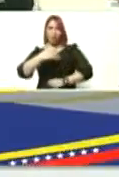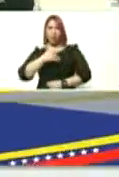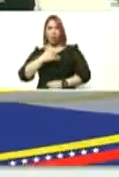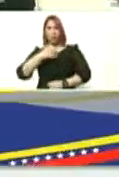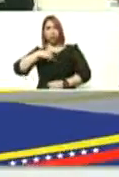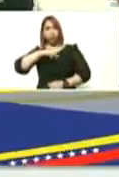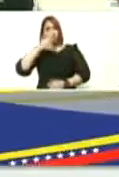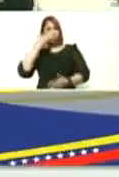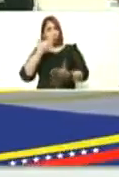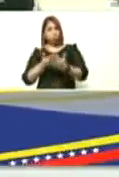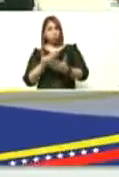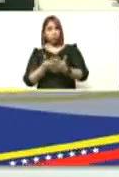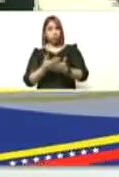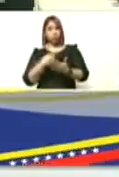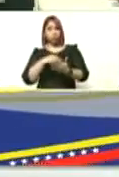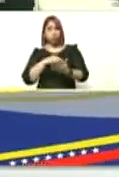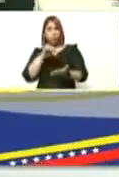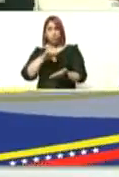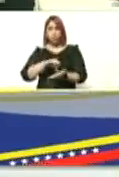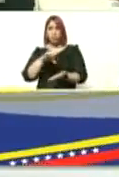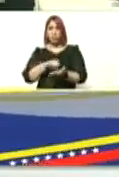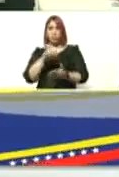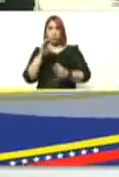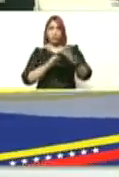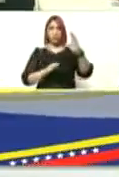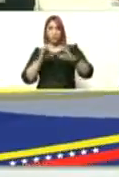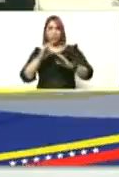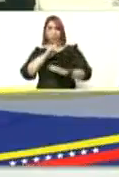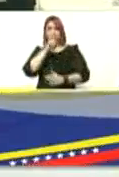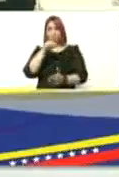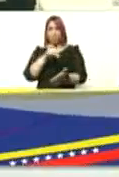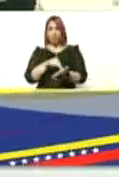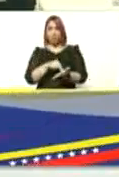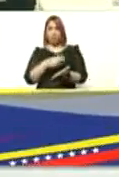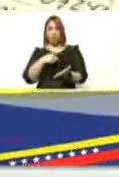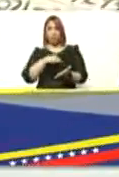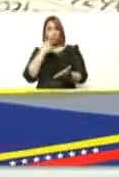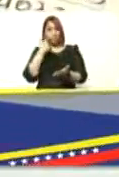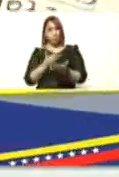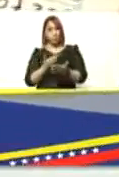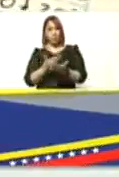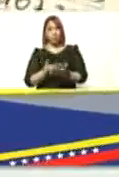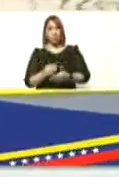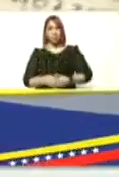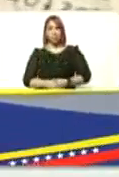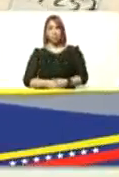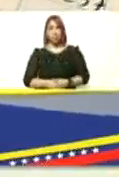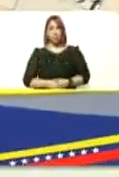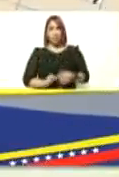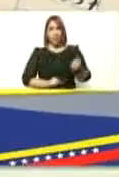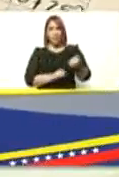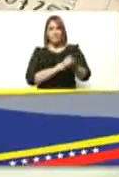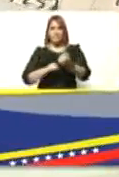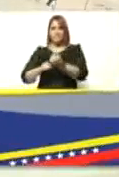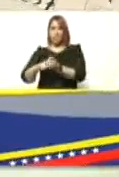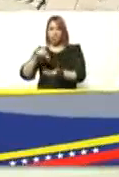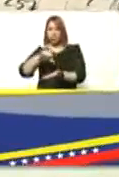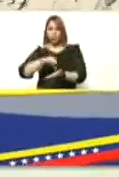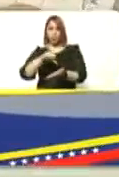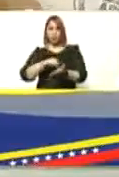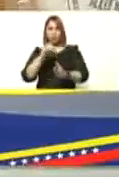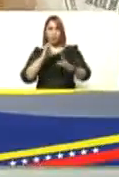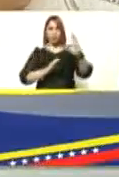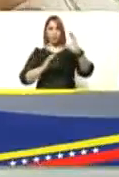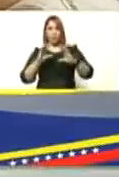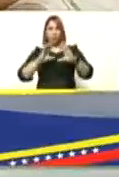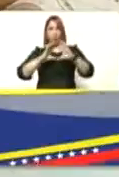comprobado con nuestros centros científicos nacionales y lo hemos comprobado en colaboración con centros científicos del mundo